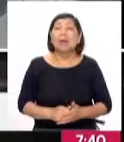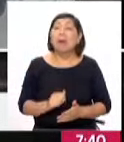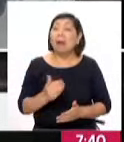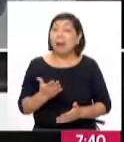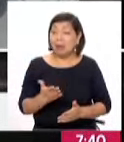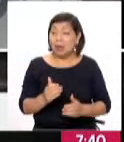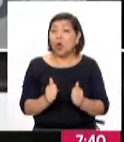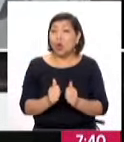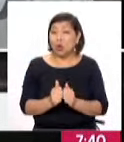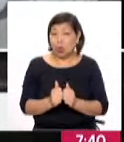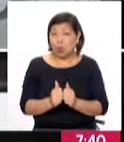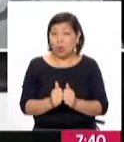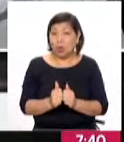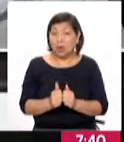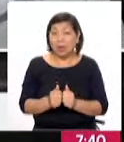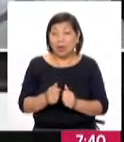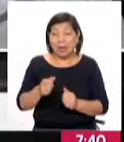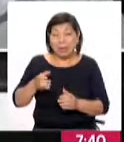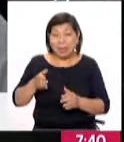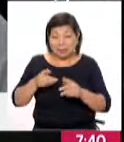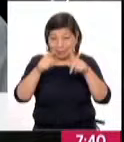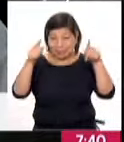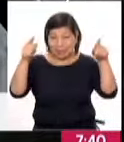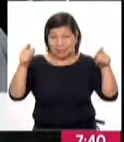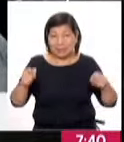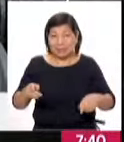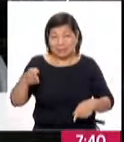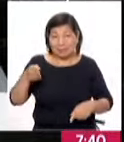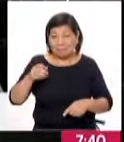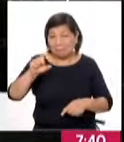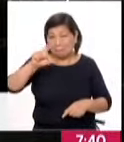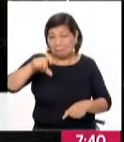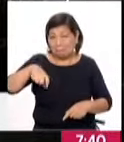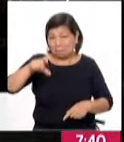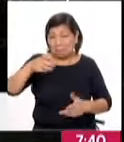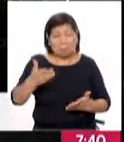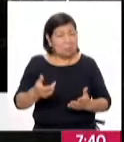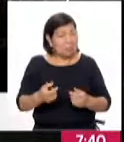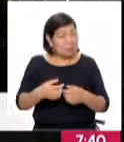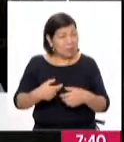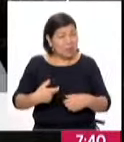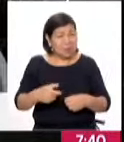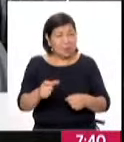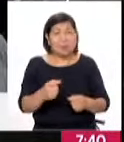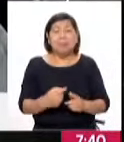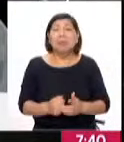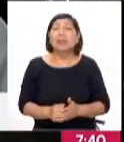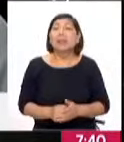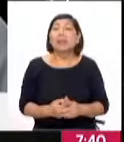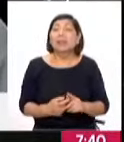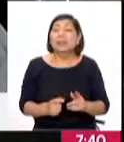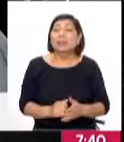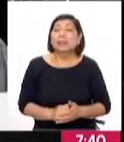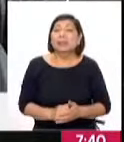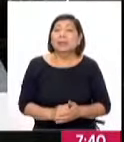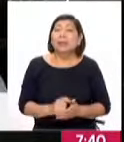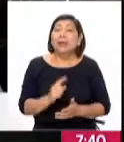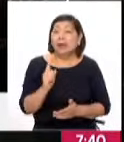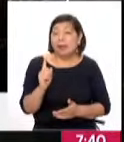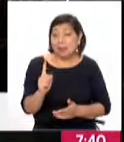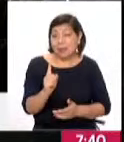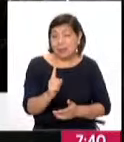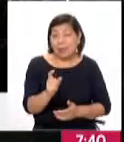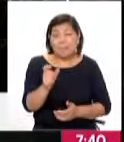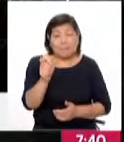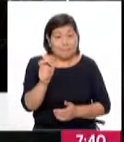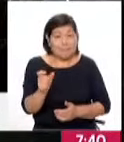también contamos con un carro automático. Sin embargo, el tema de seguridad es un tema importante también para nosotros. Cada administrador